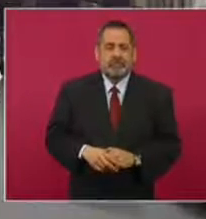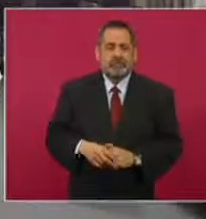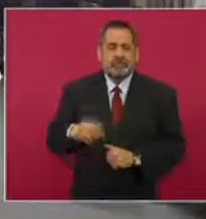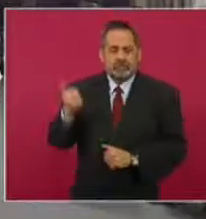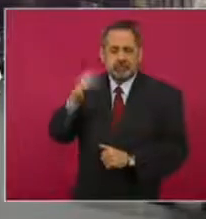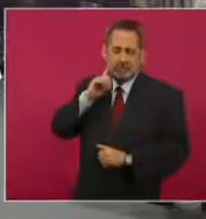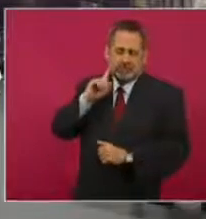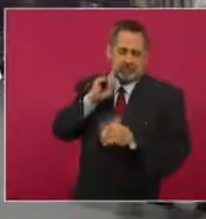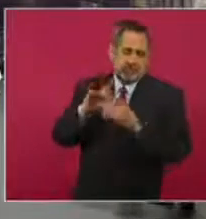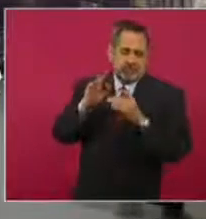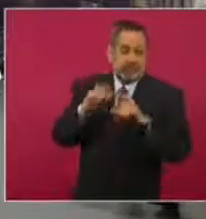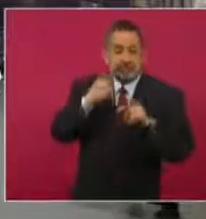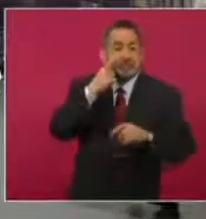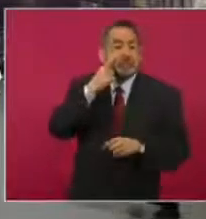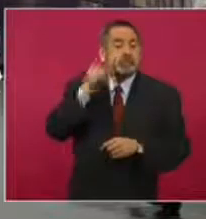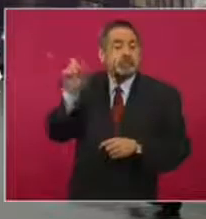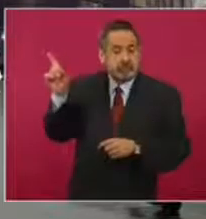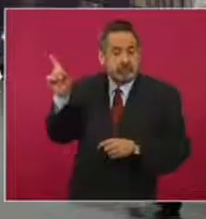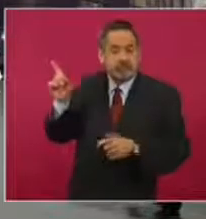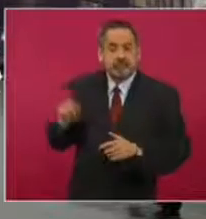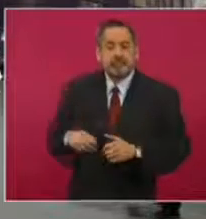pero miren,